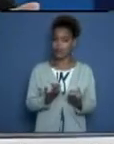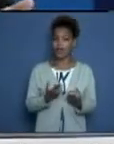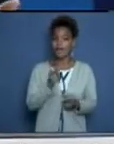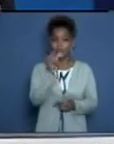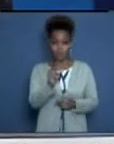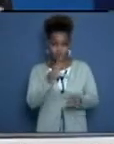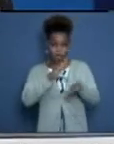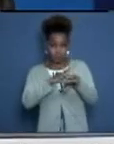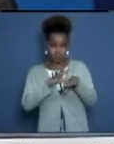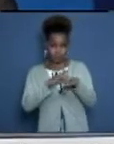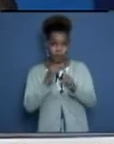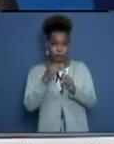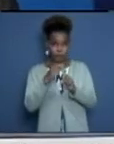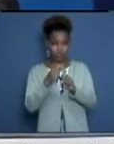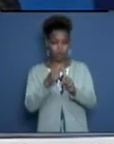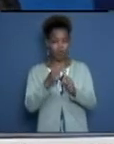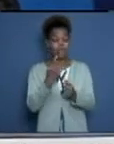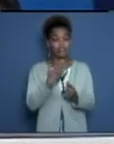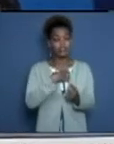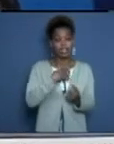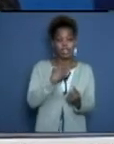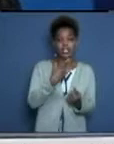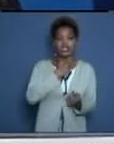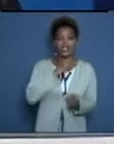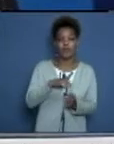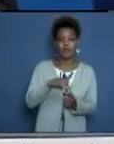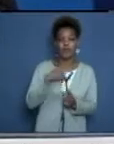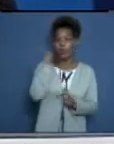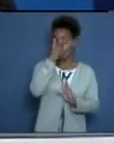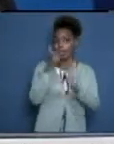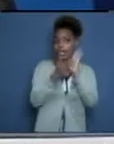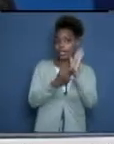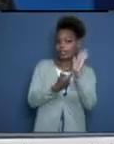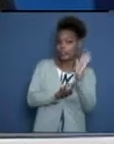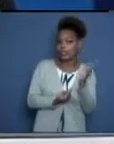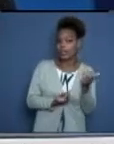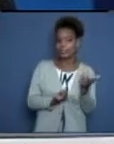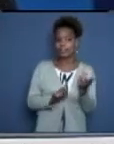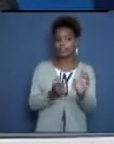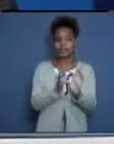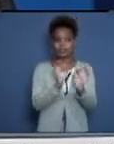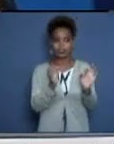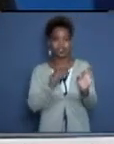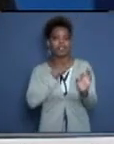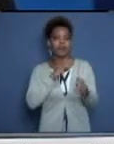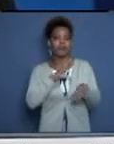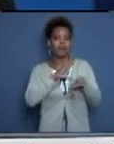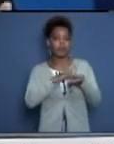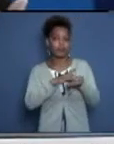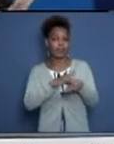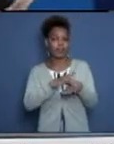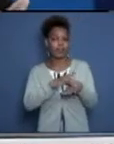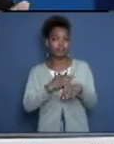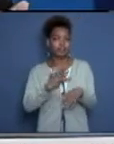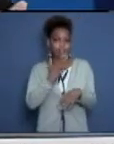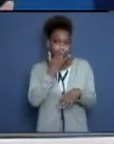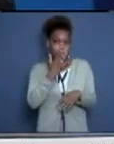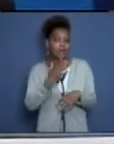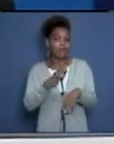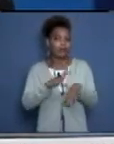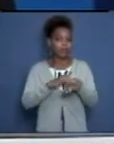particulares que tienen de posibilidad con una enfermedad respiratoria o cardiovascular que pueden requerir tratamiento